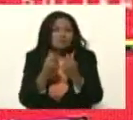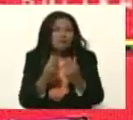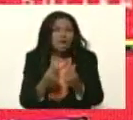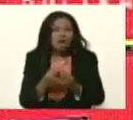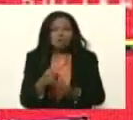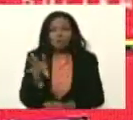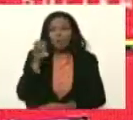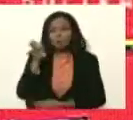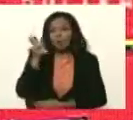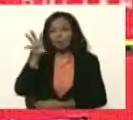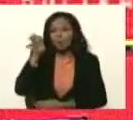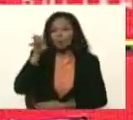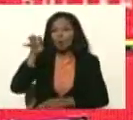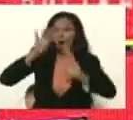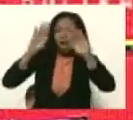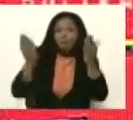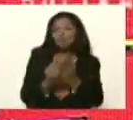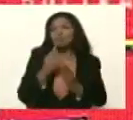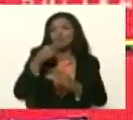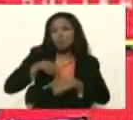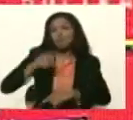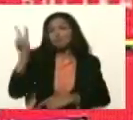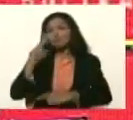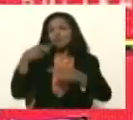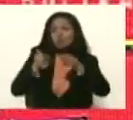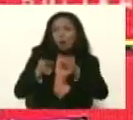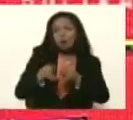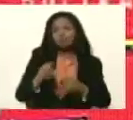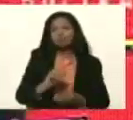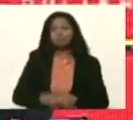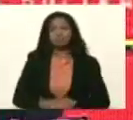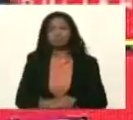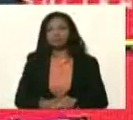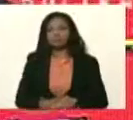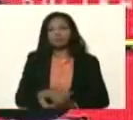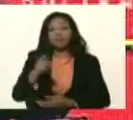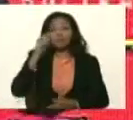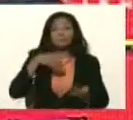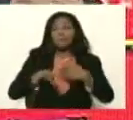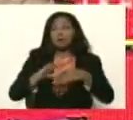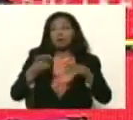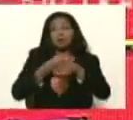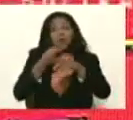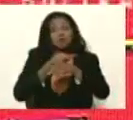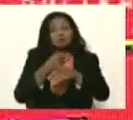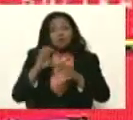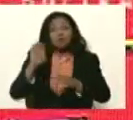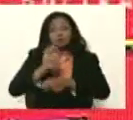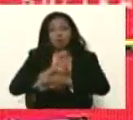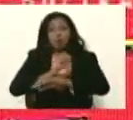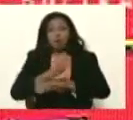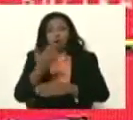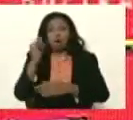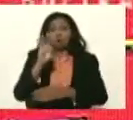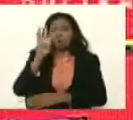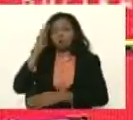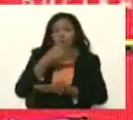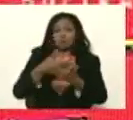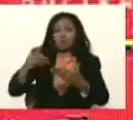chulear al mundo decimos en Venezuela y sale el gobierno de Ecuador en Ecuador hay cuatro millones